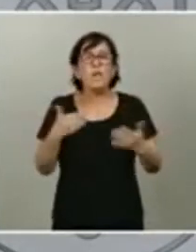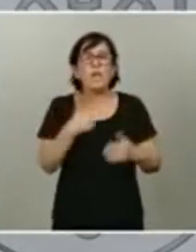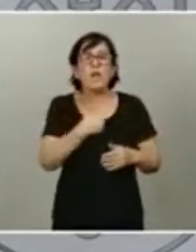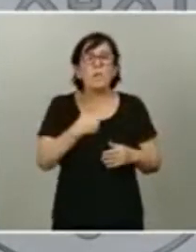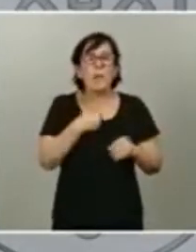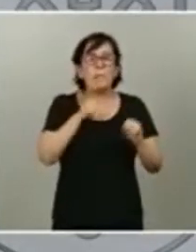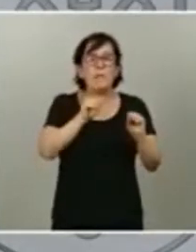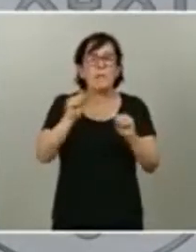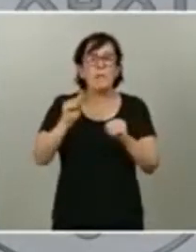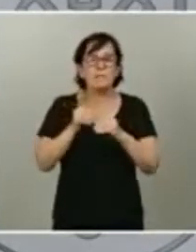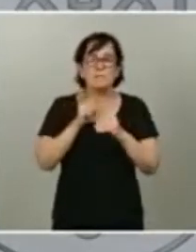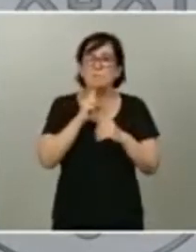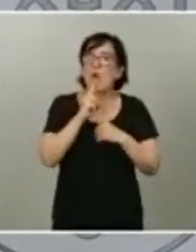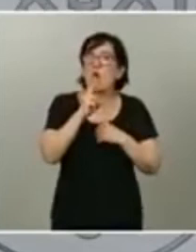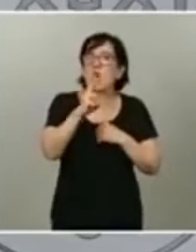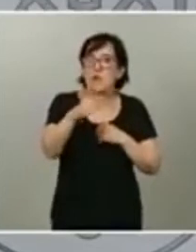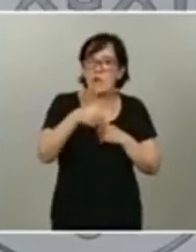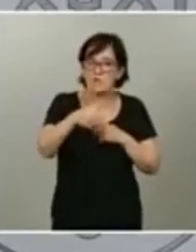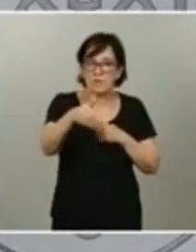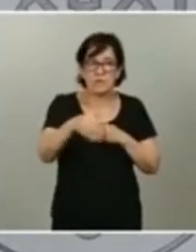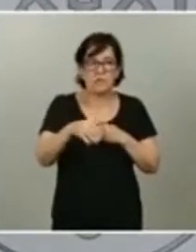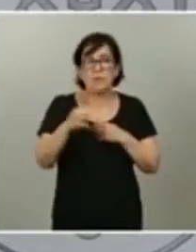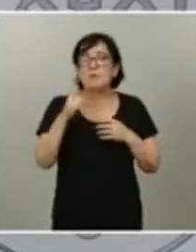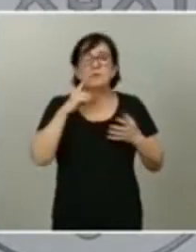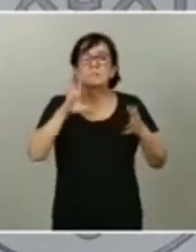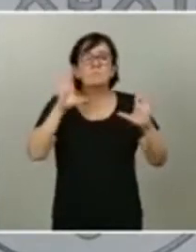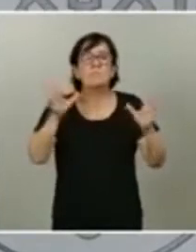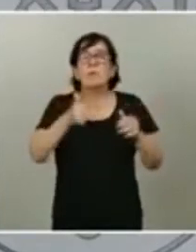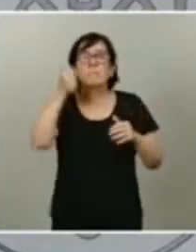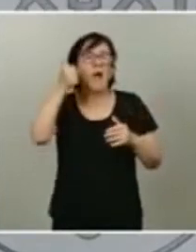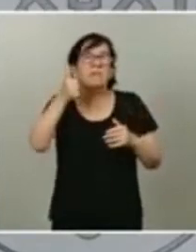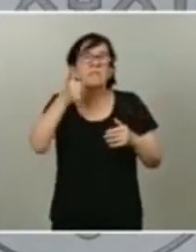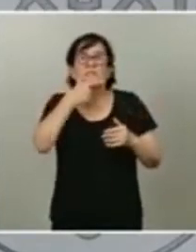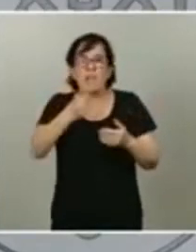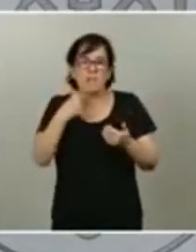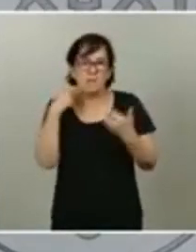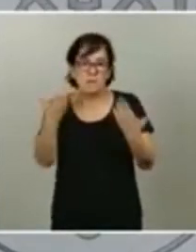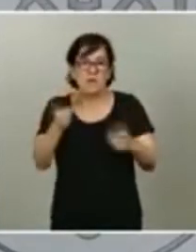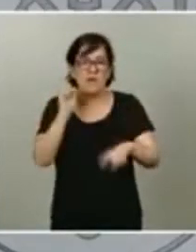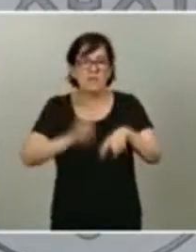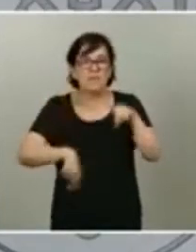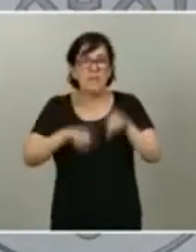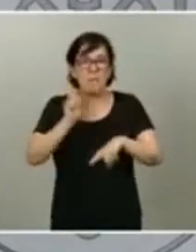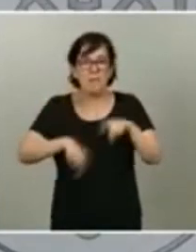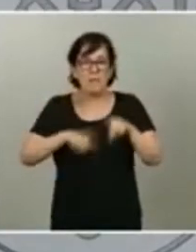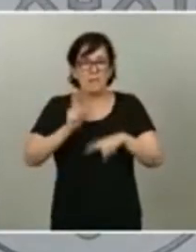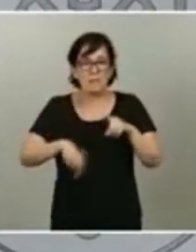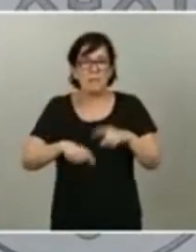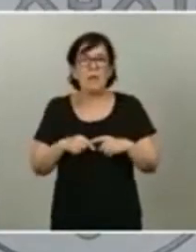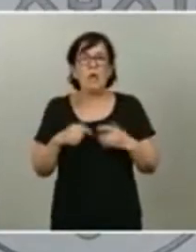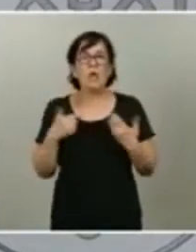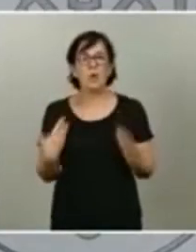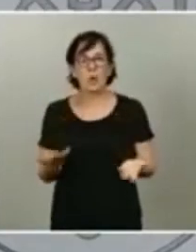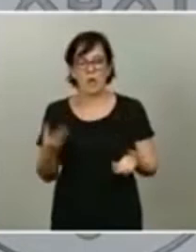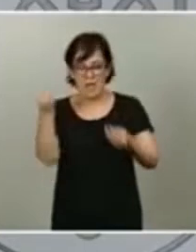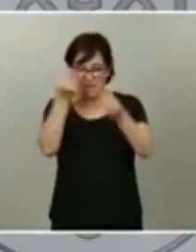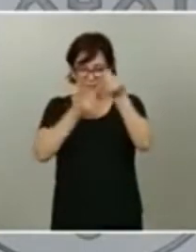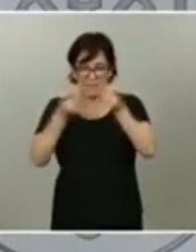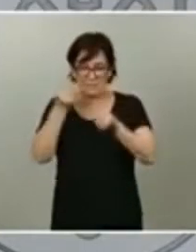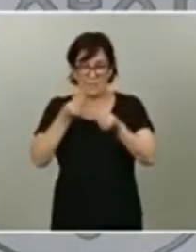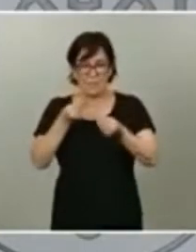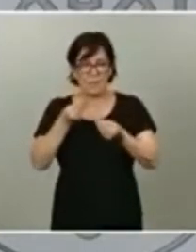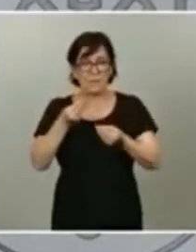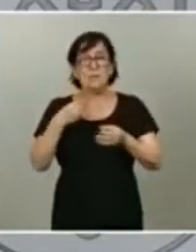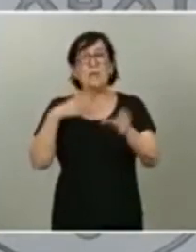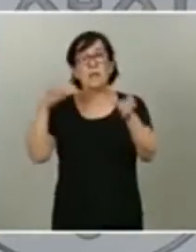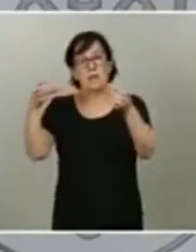los próximos años o dicho en palabras más sencillas depende sobre todo de cuál es la reflexión que ha hecho el principal partido